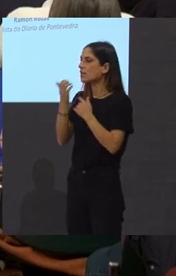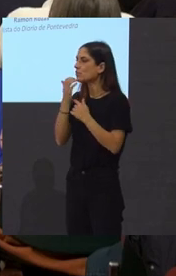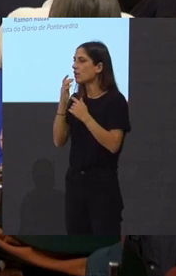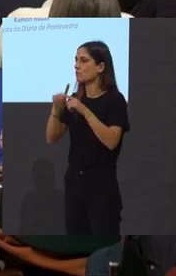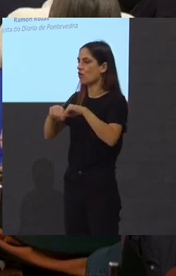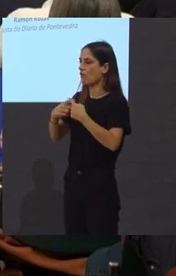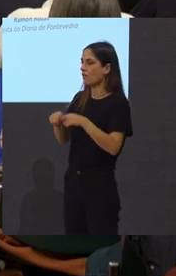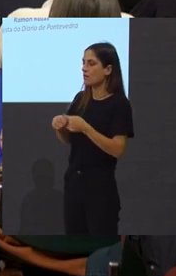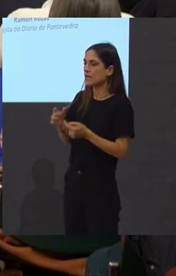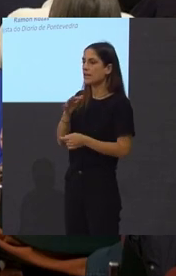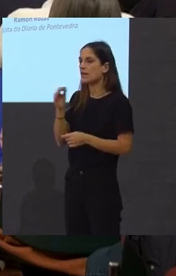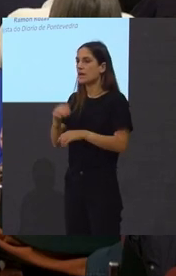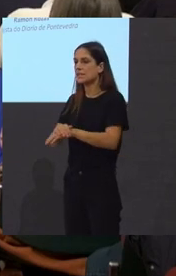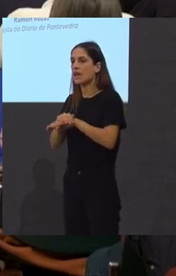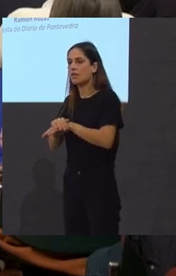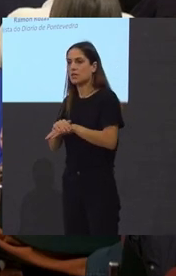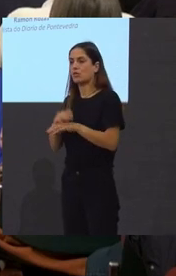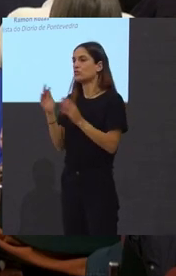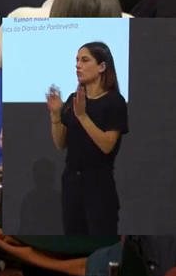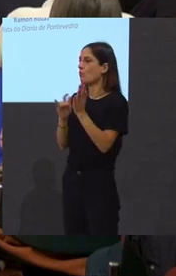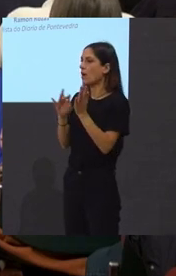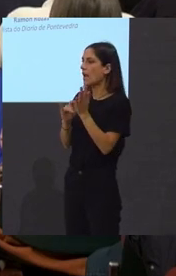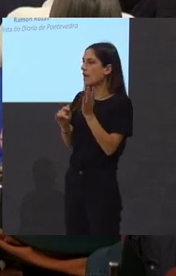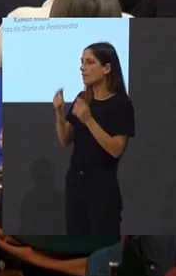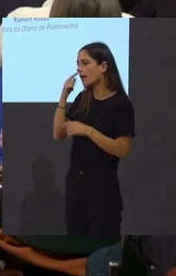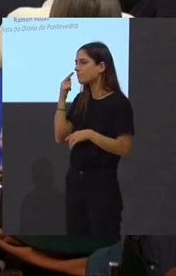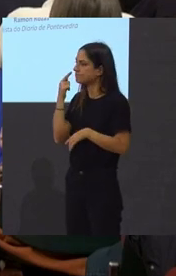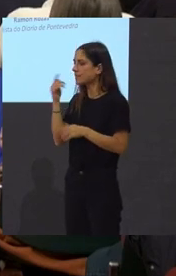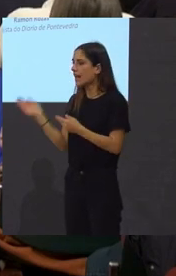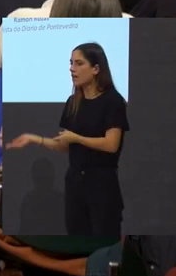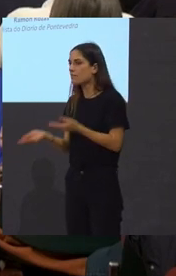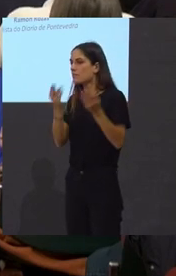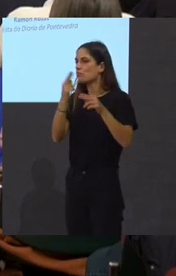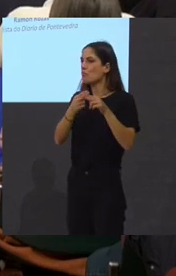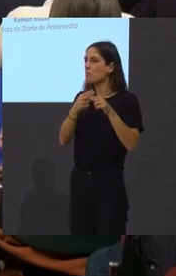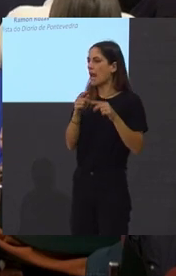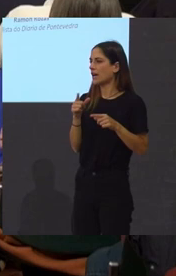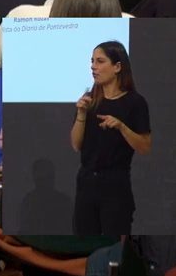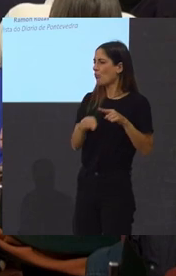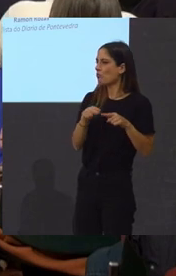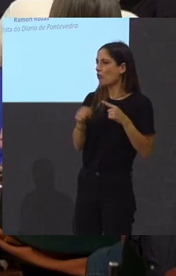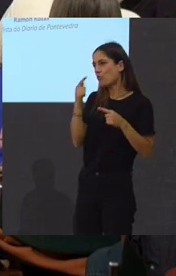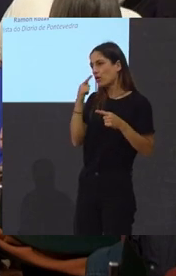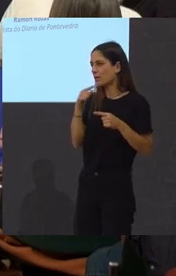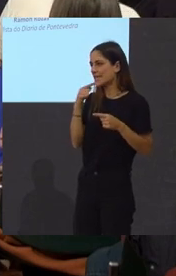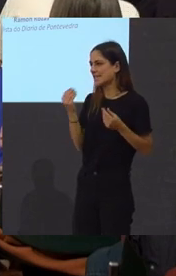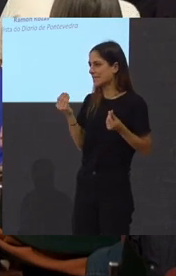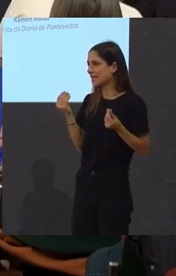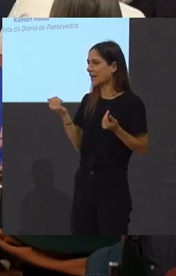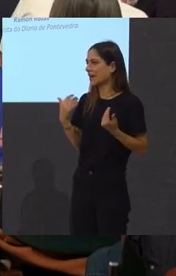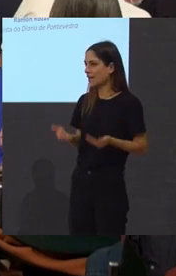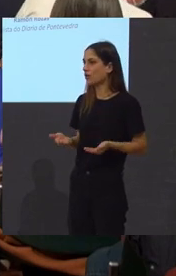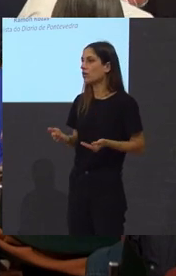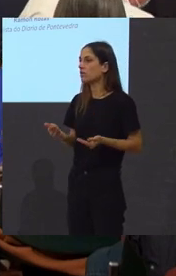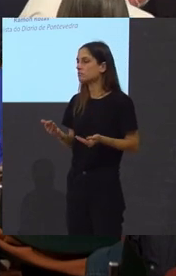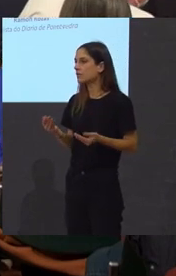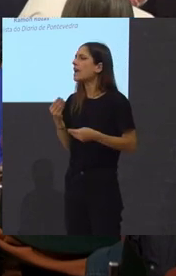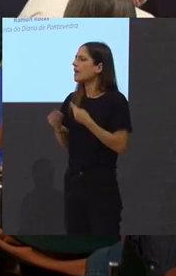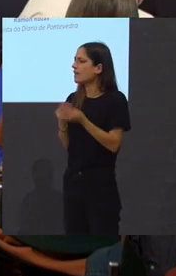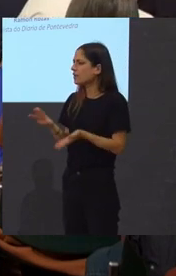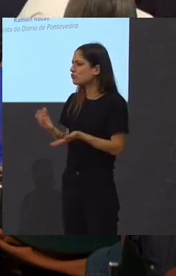Valencia cando cheguen aquí espérate que te vou a llevar ao mellor bar de pulpo de Santiago que já verás que te vas cagar non, que facemos con todo isto para poder